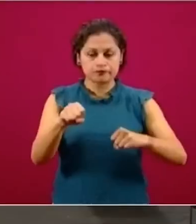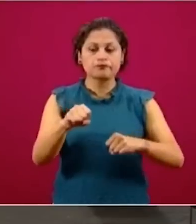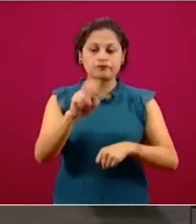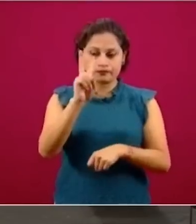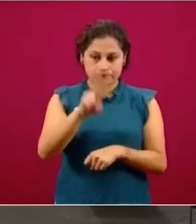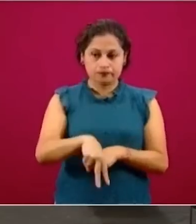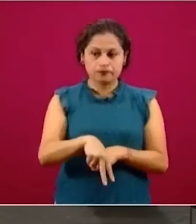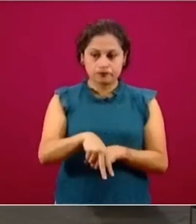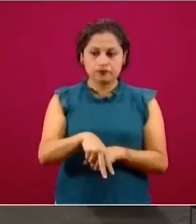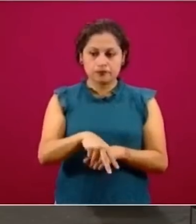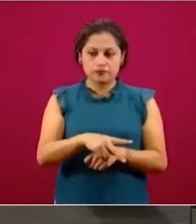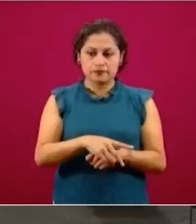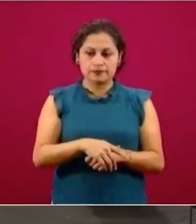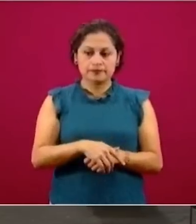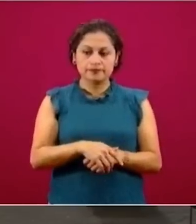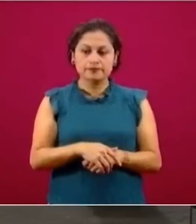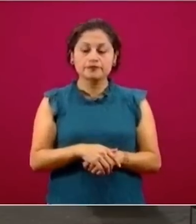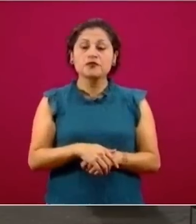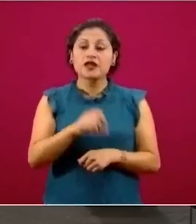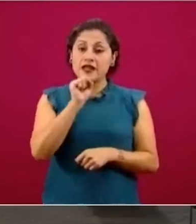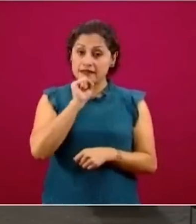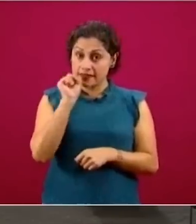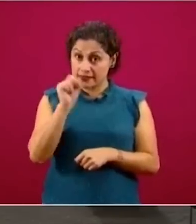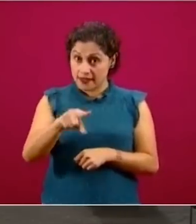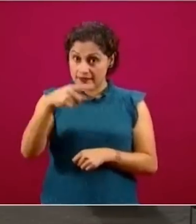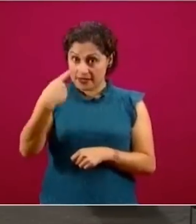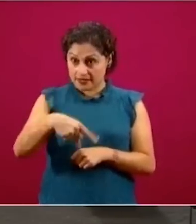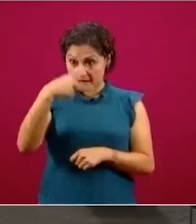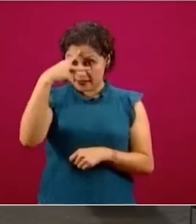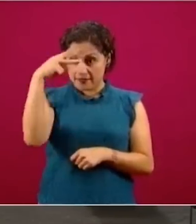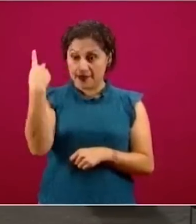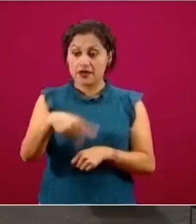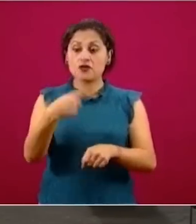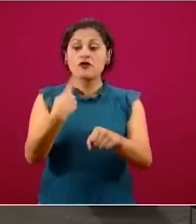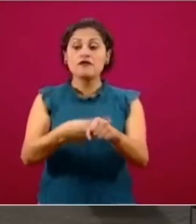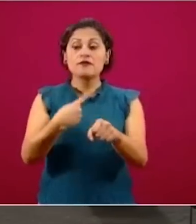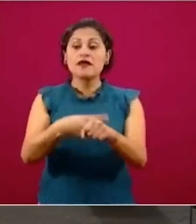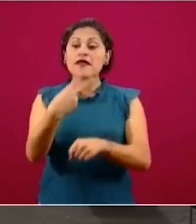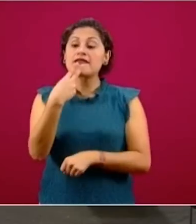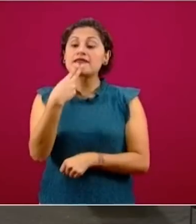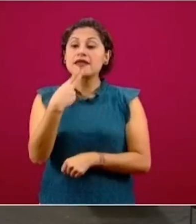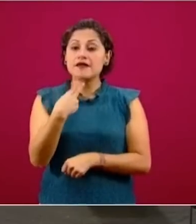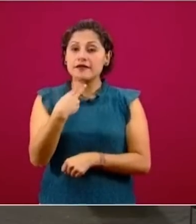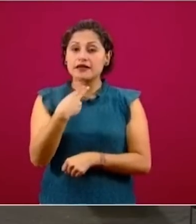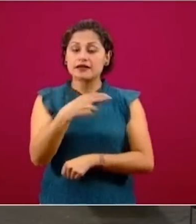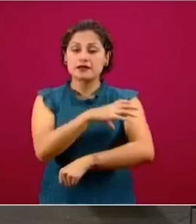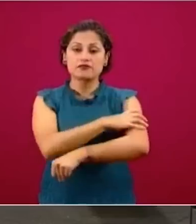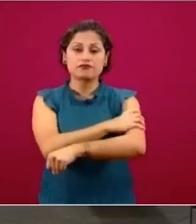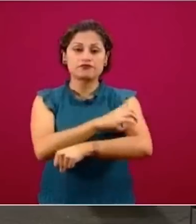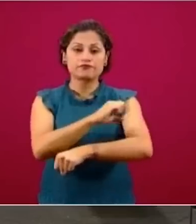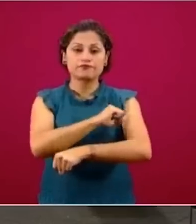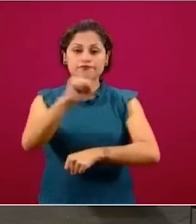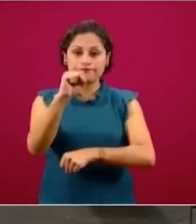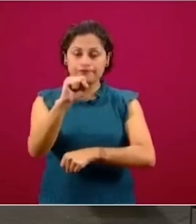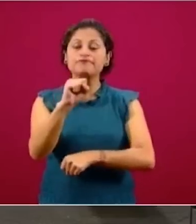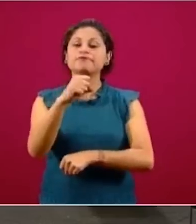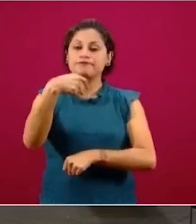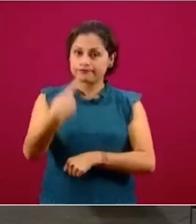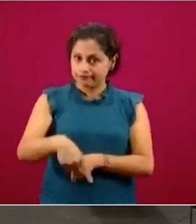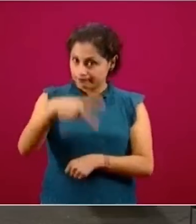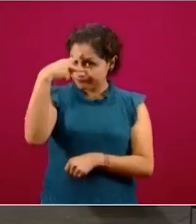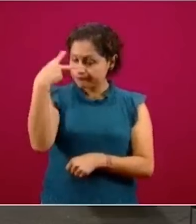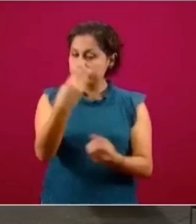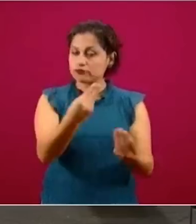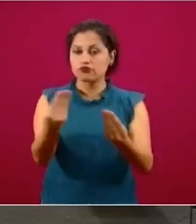y también diabetes e hipertensión. Y estas enfermedades crónicas están asociadas